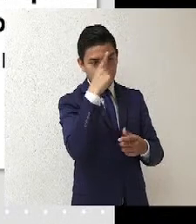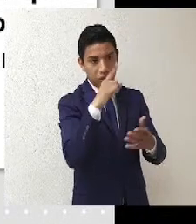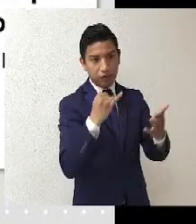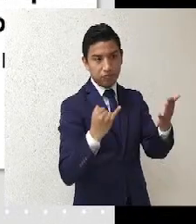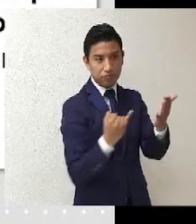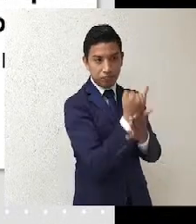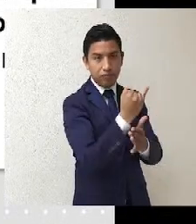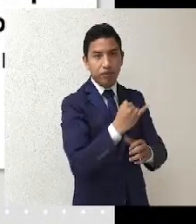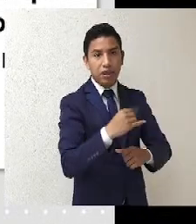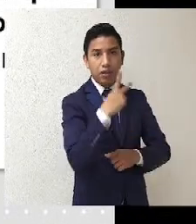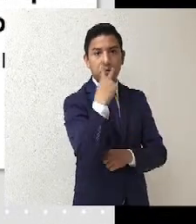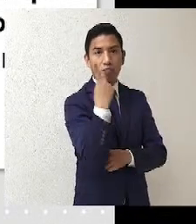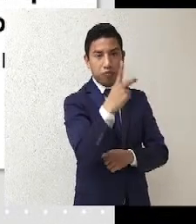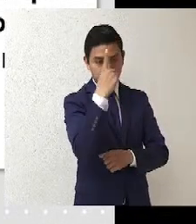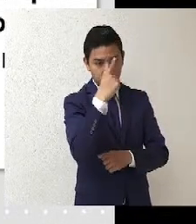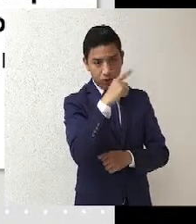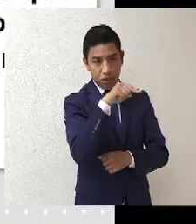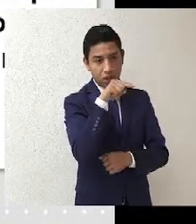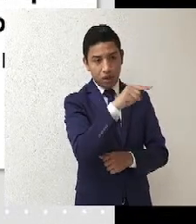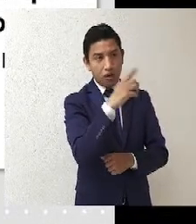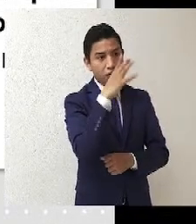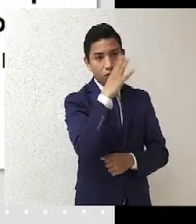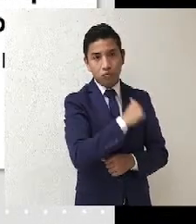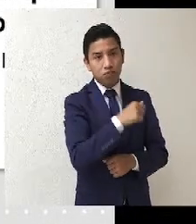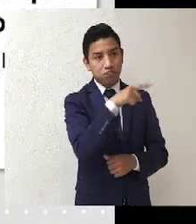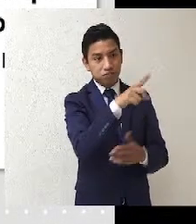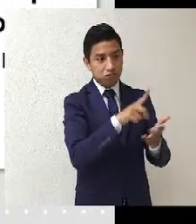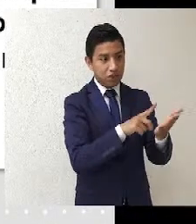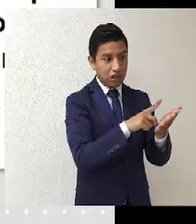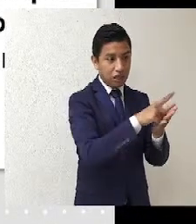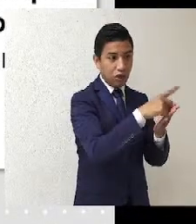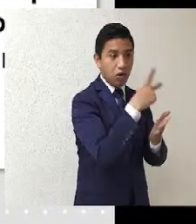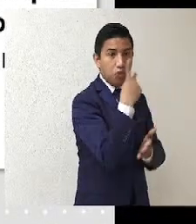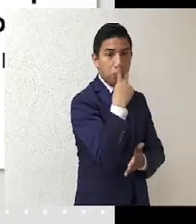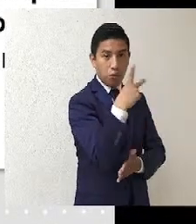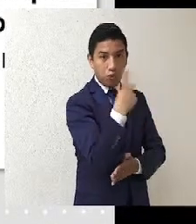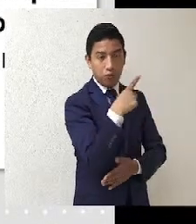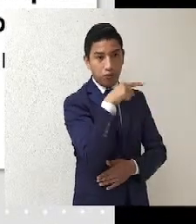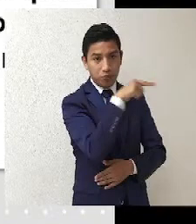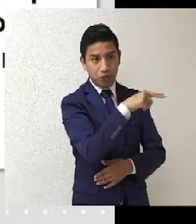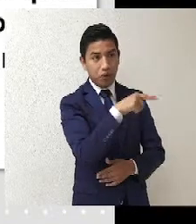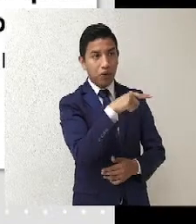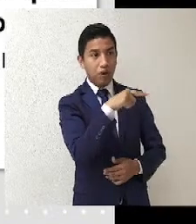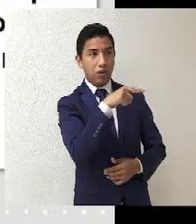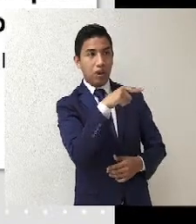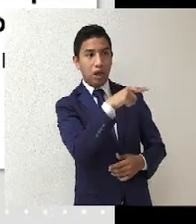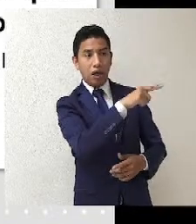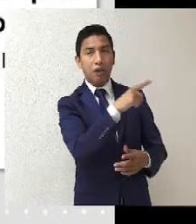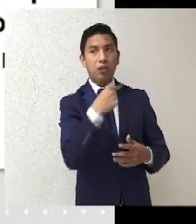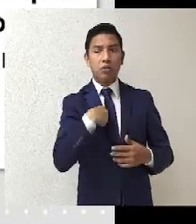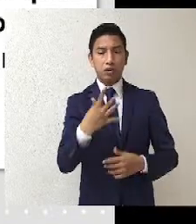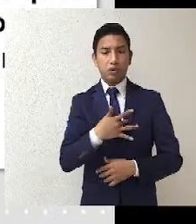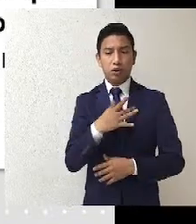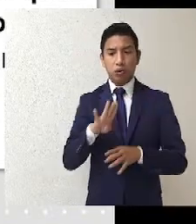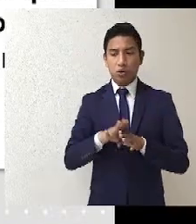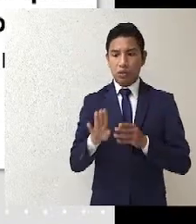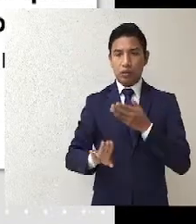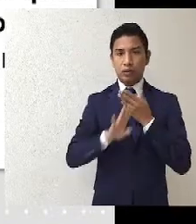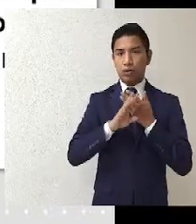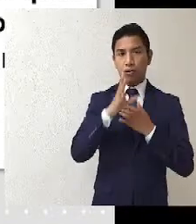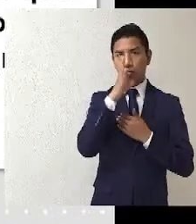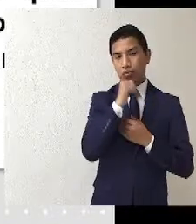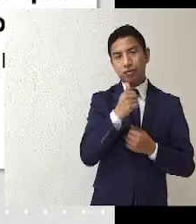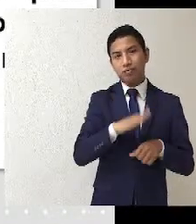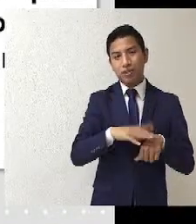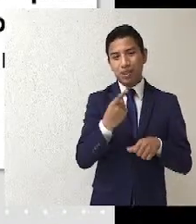efecto de que no se vulneren derechos por lo avanzado del proceso electoral, pues lo analiza directamente el tribunal